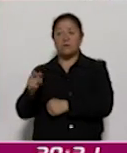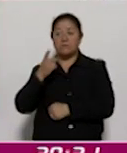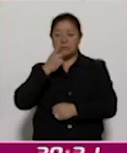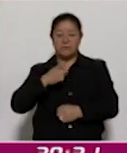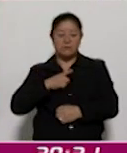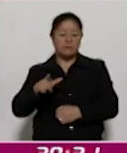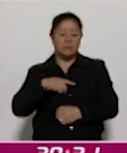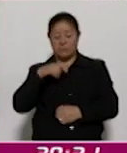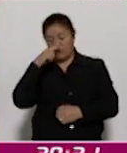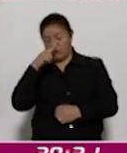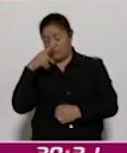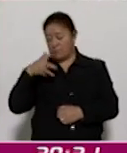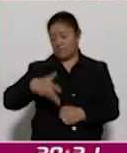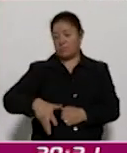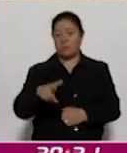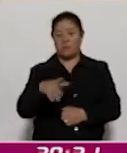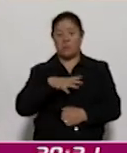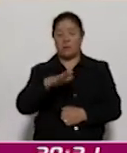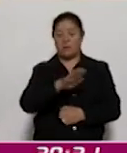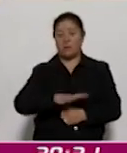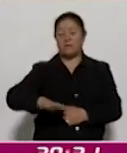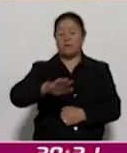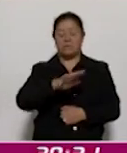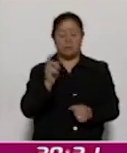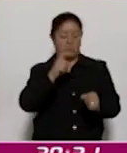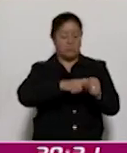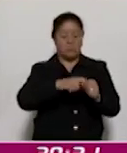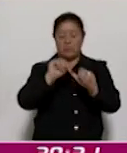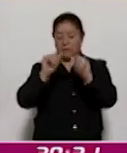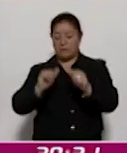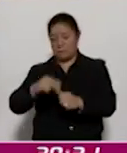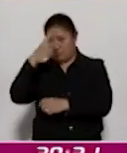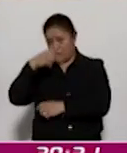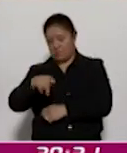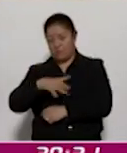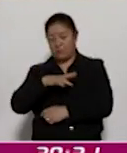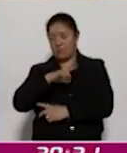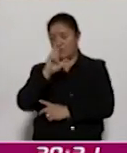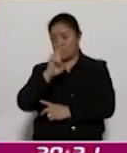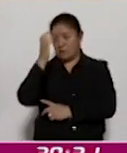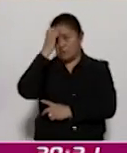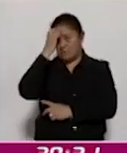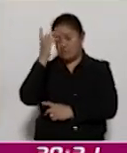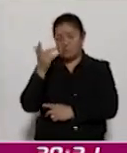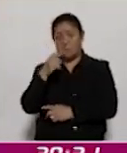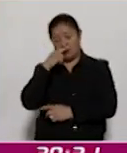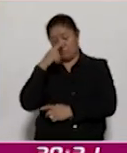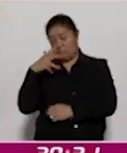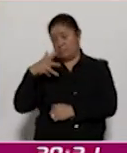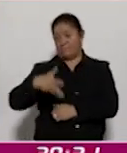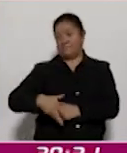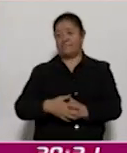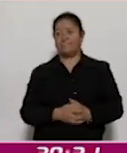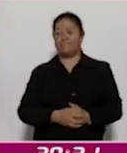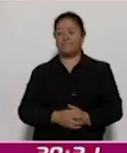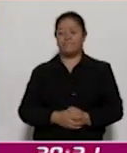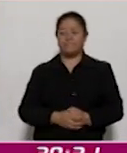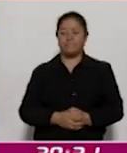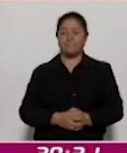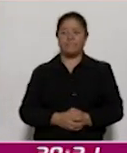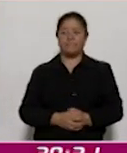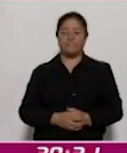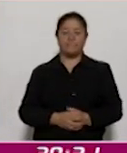parte de la historia de la artesanía mexicana y por recibir un reconocimiento tan prestigioso. Fue un logro muy,